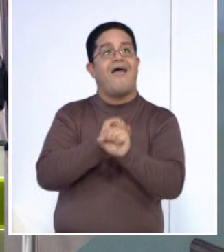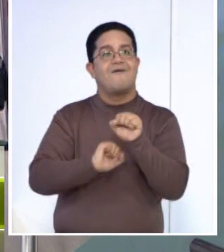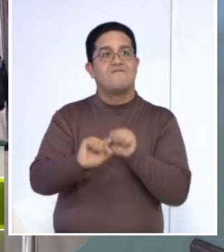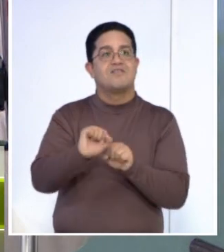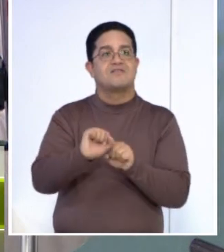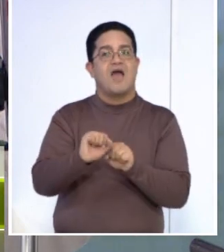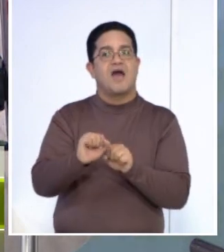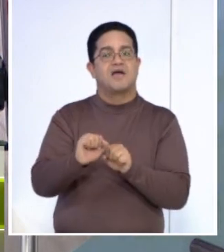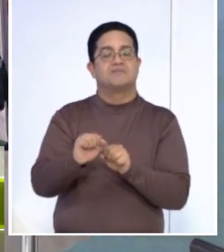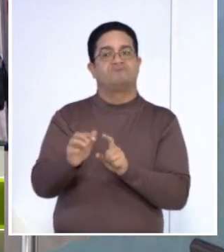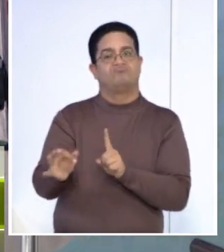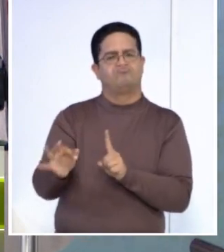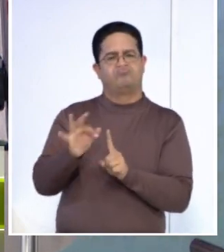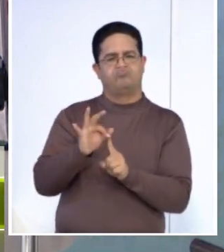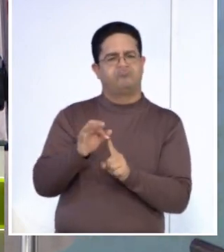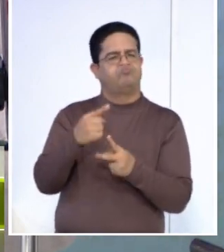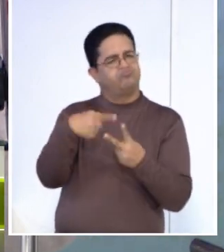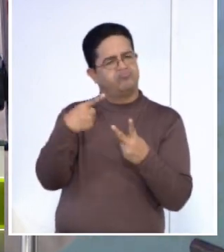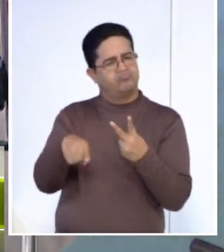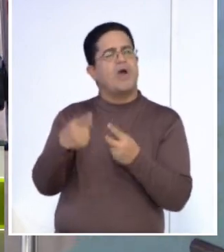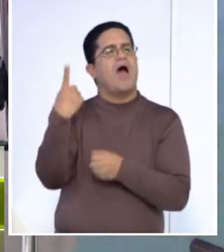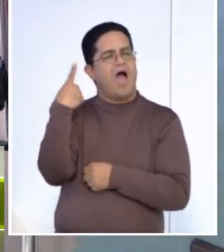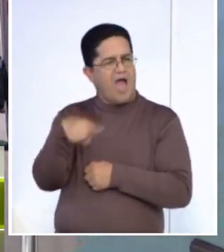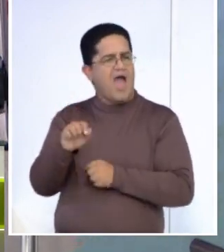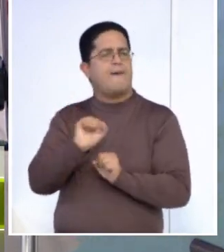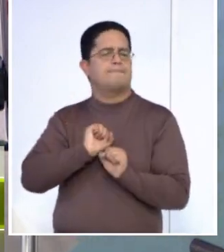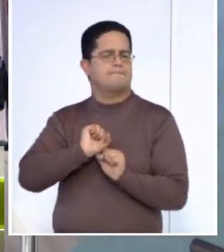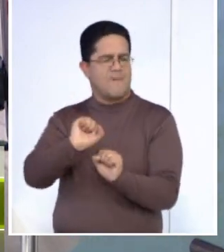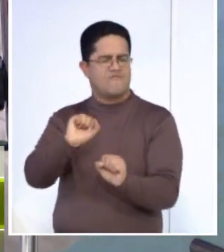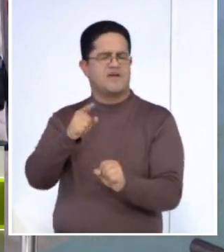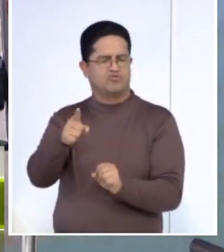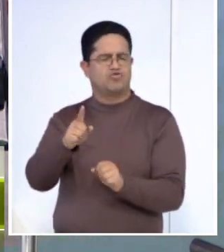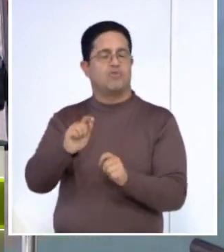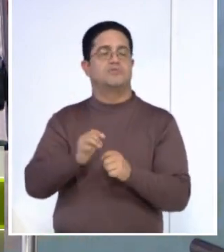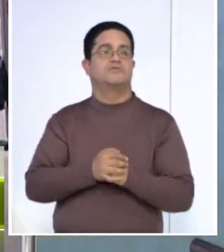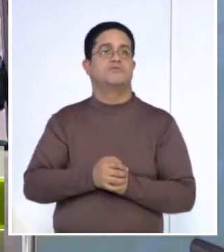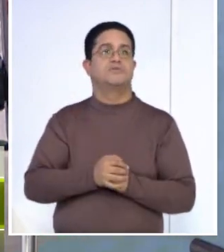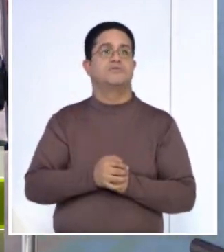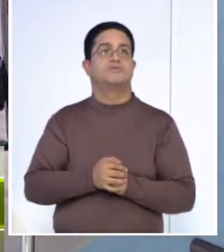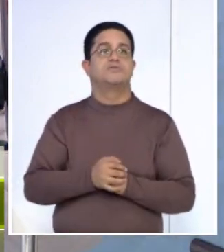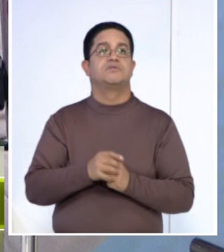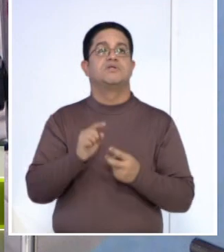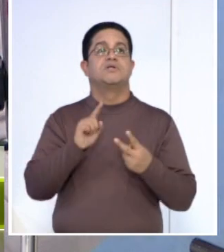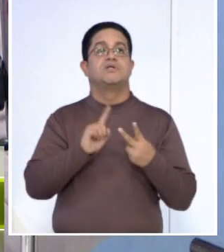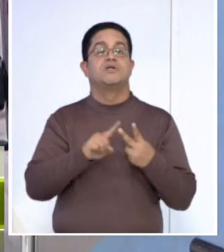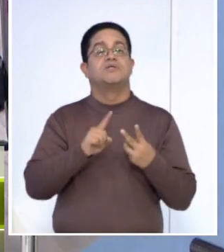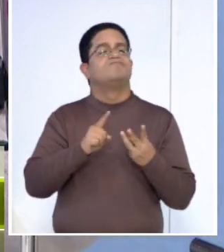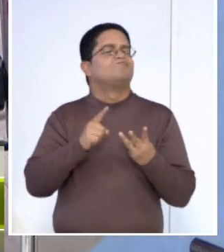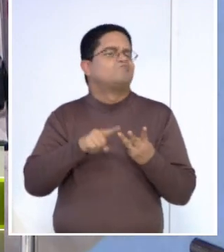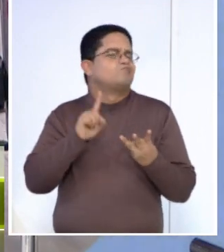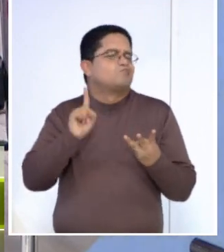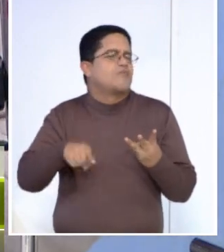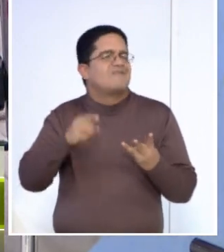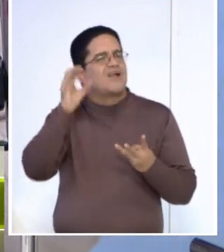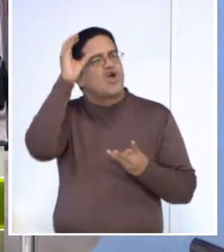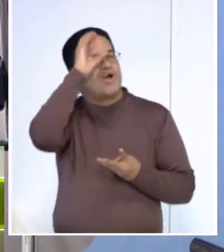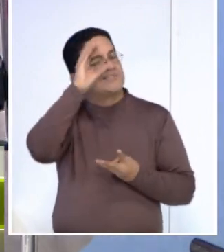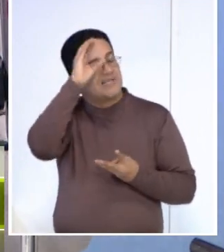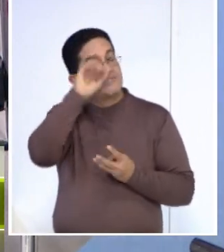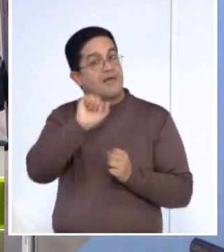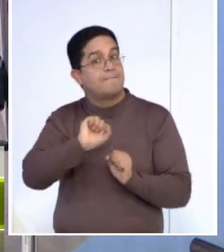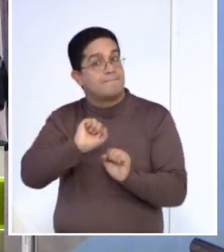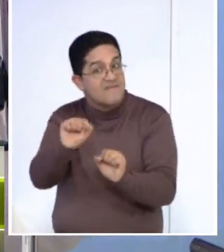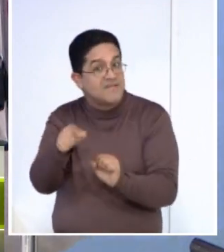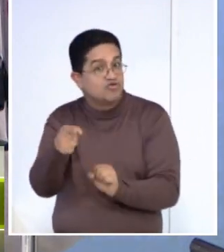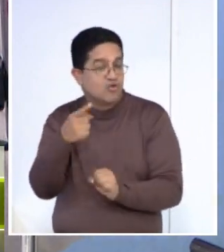a través de la prevención con todos los métodos de barrera que hemos dicho y todo este tipo de situaciones. Básicamente, tener conciencia de que la prevención